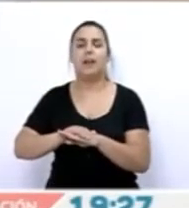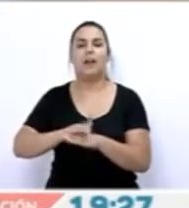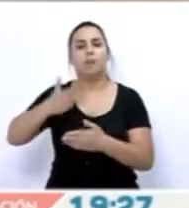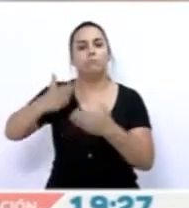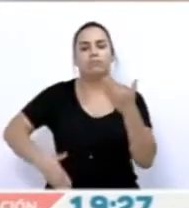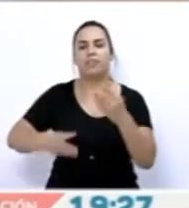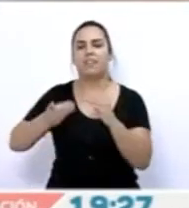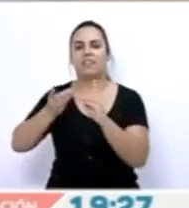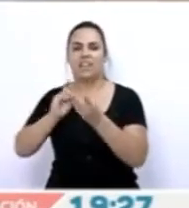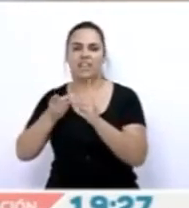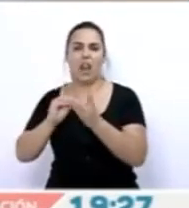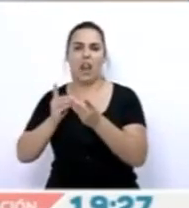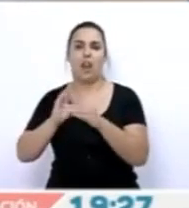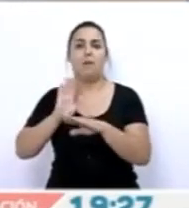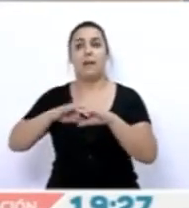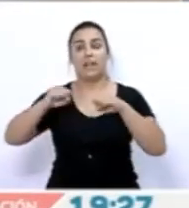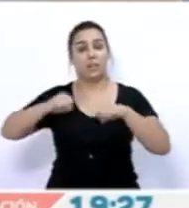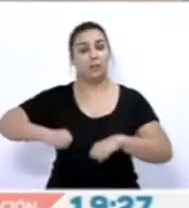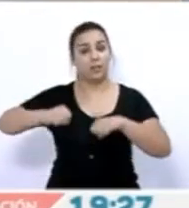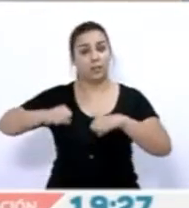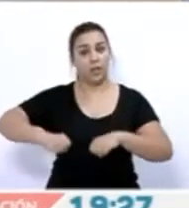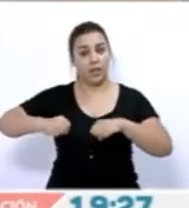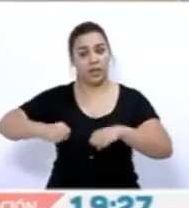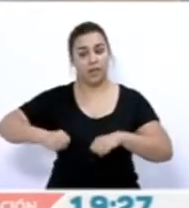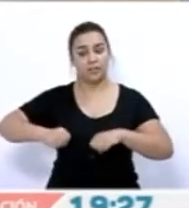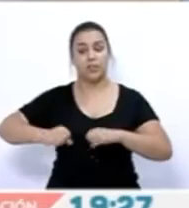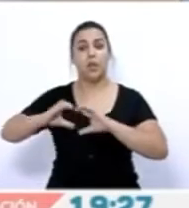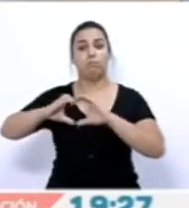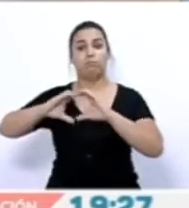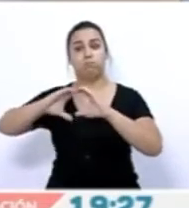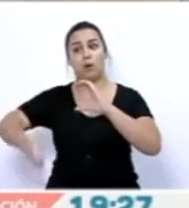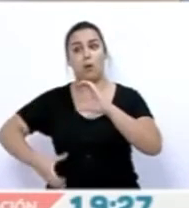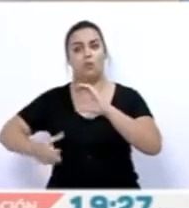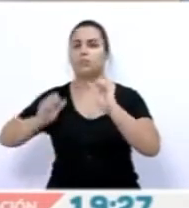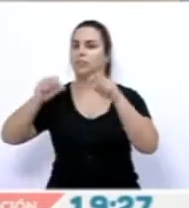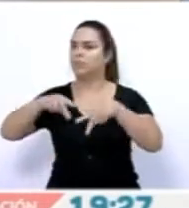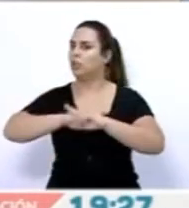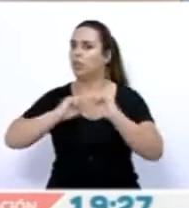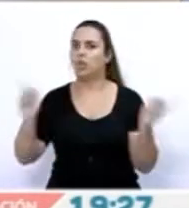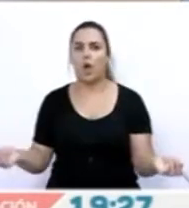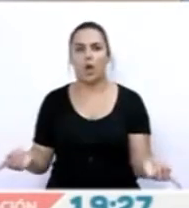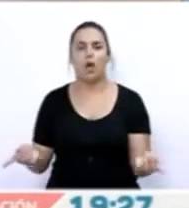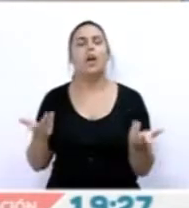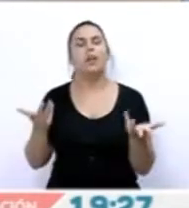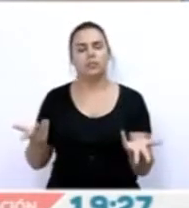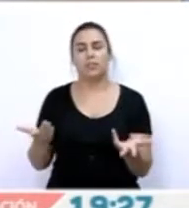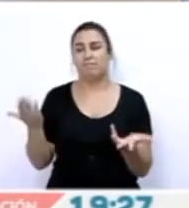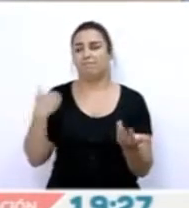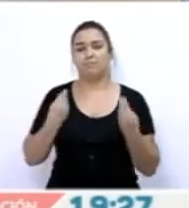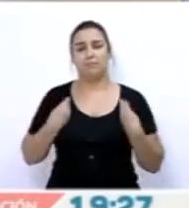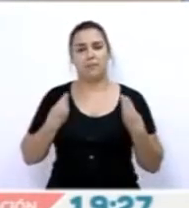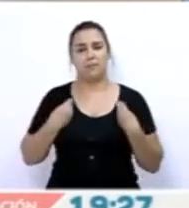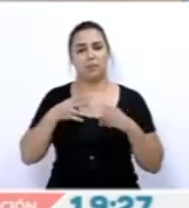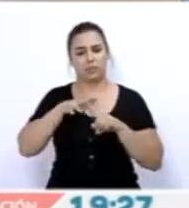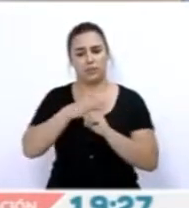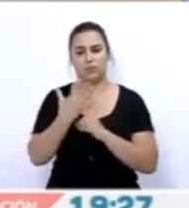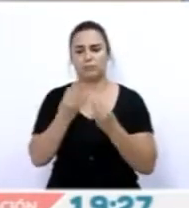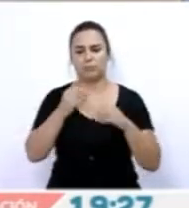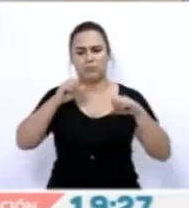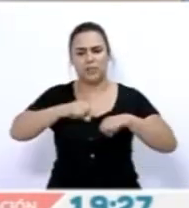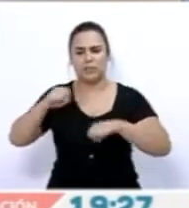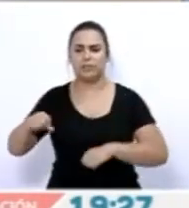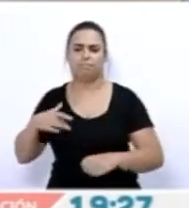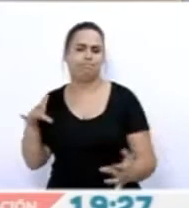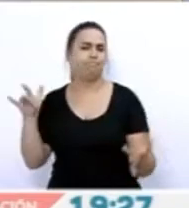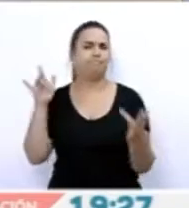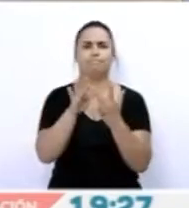para que nuestros mayores no estén nunca más descomunicados, porque en estos momentos que hemos vivido, muchos de nuestros mayores no han